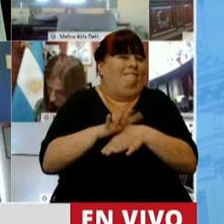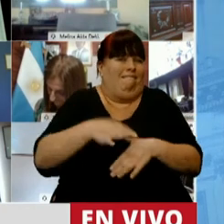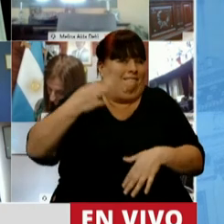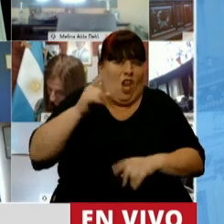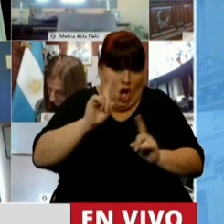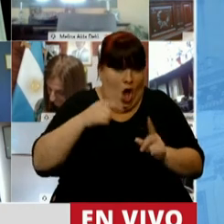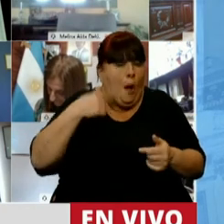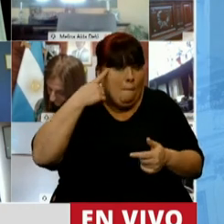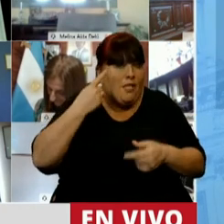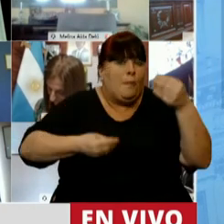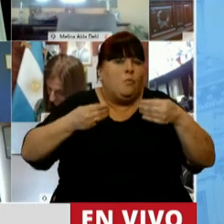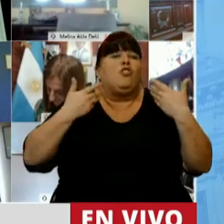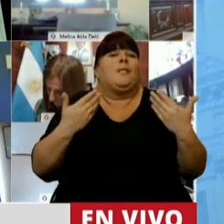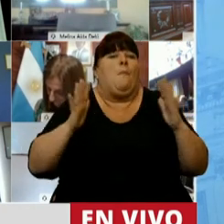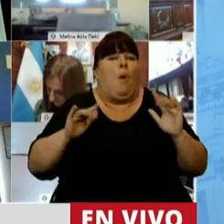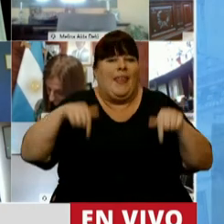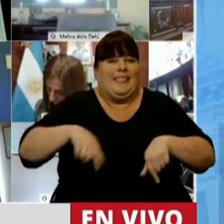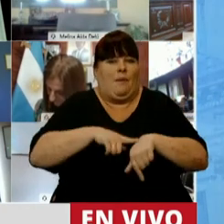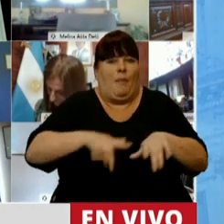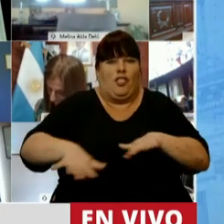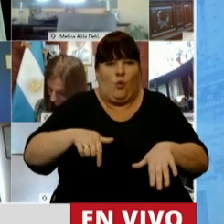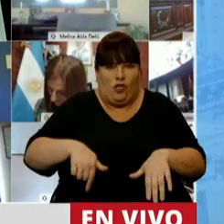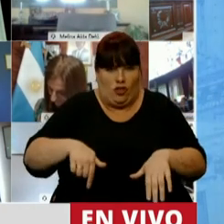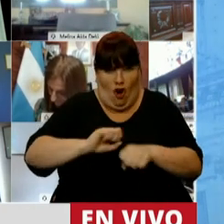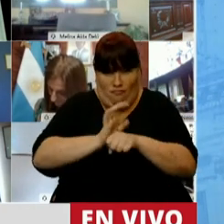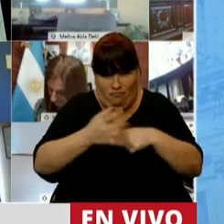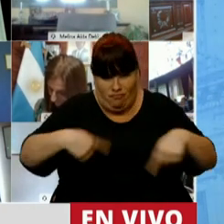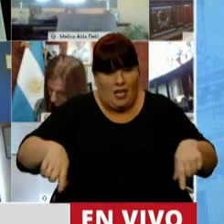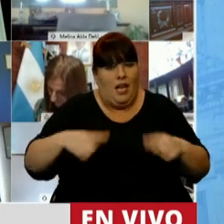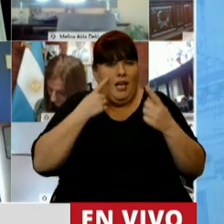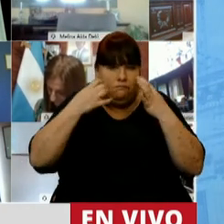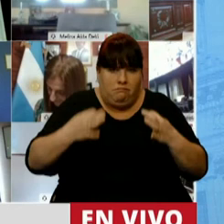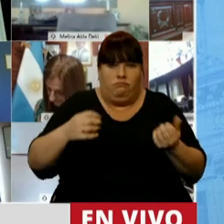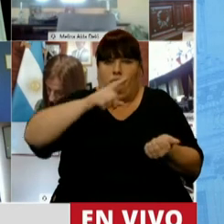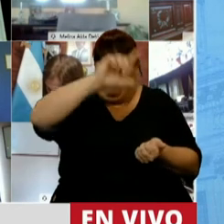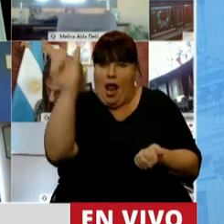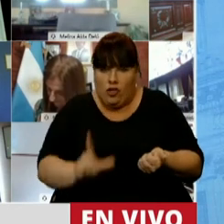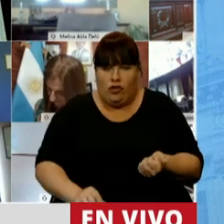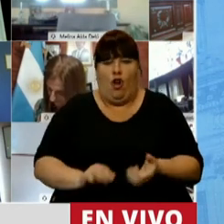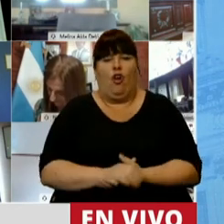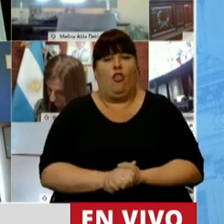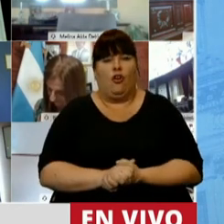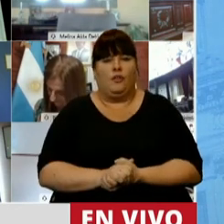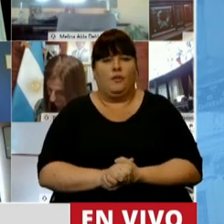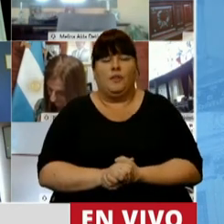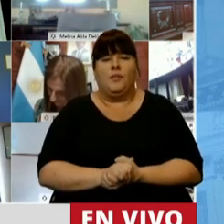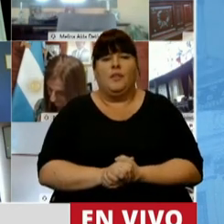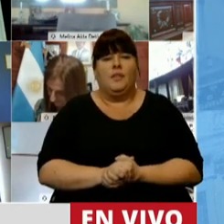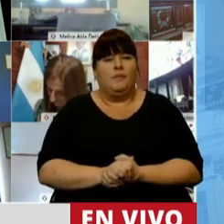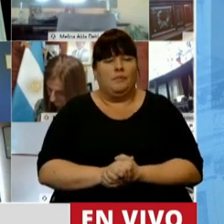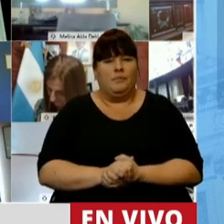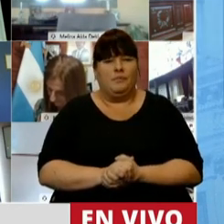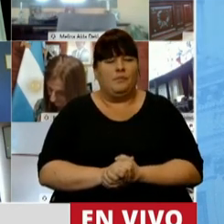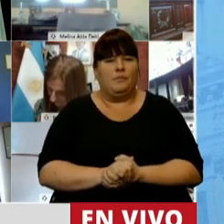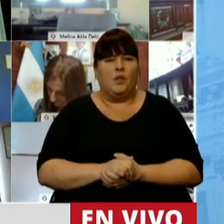pero sí creo que es el presupuesto posible en este contexto. Presupuesto prudente, federal, de regambre profundamente